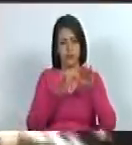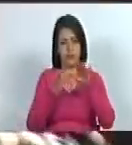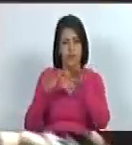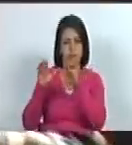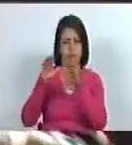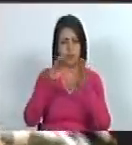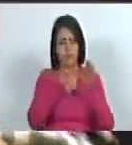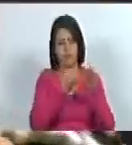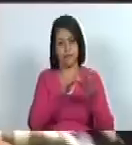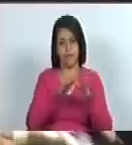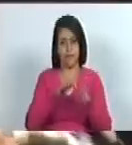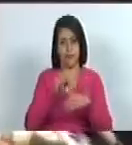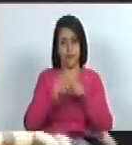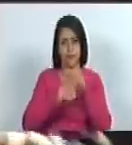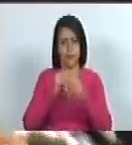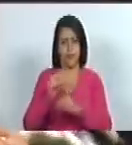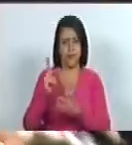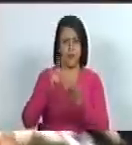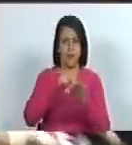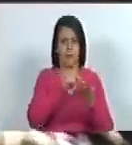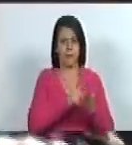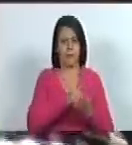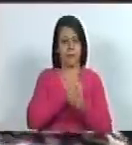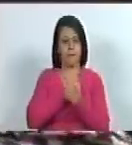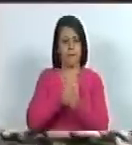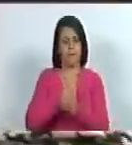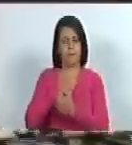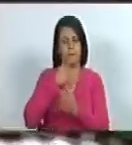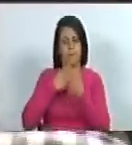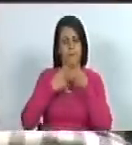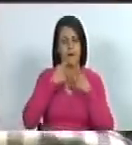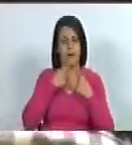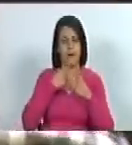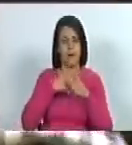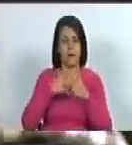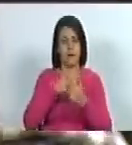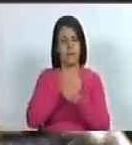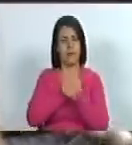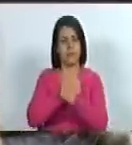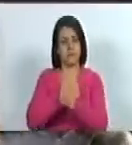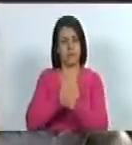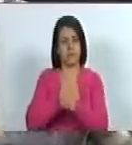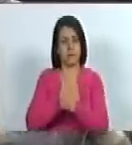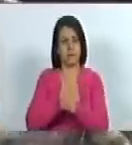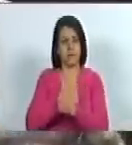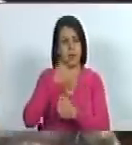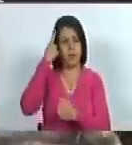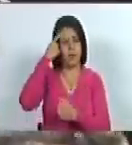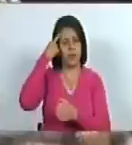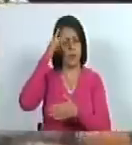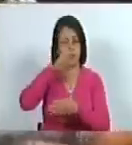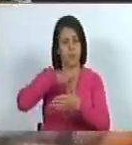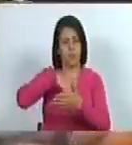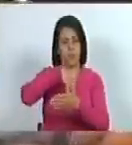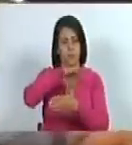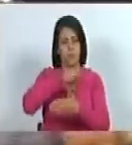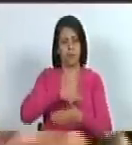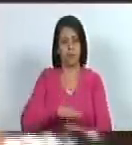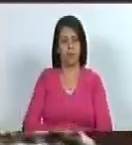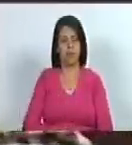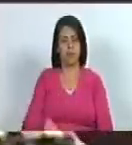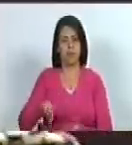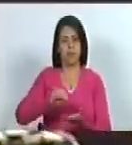volar y aprendió a amar los colores con amor supo pintar